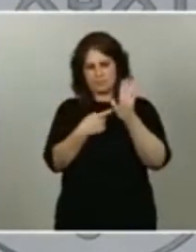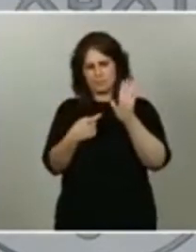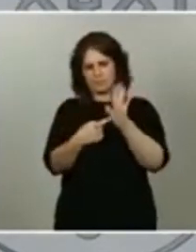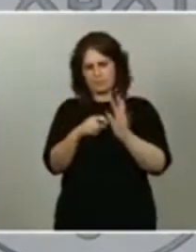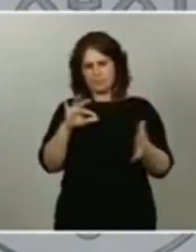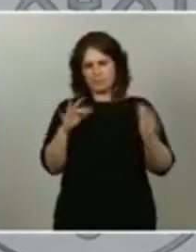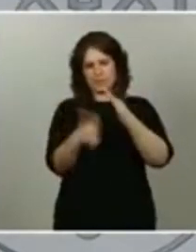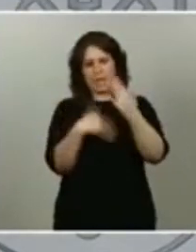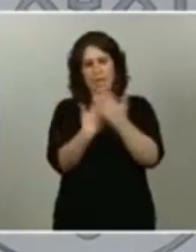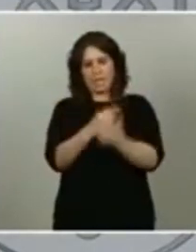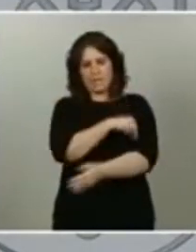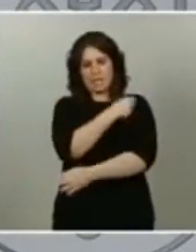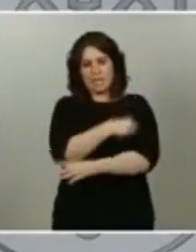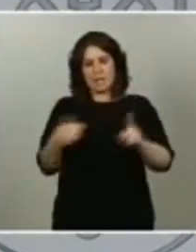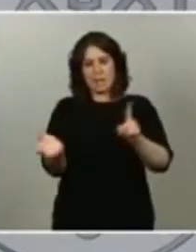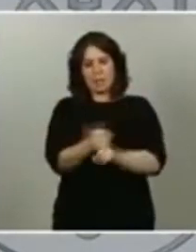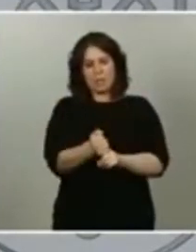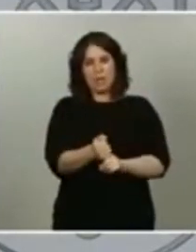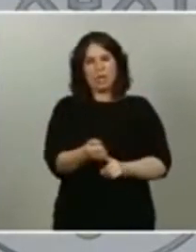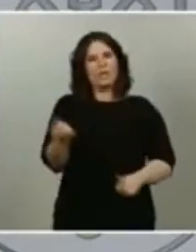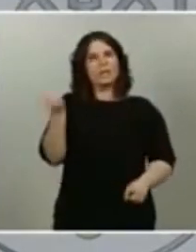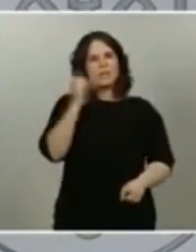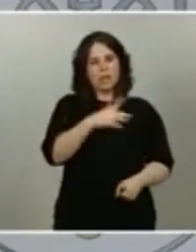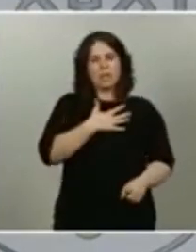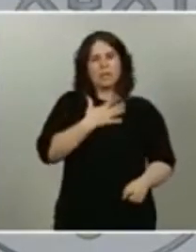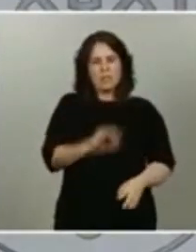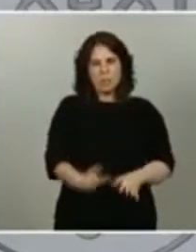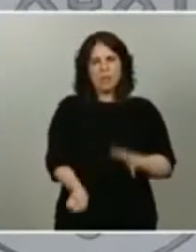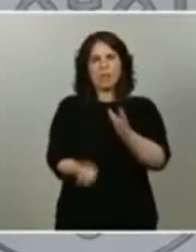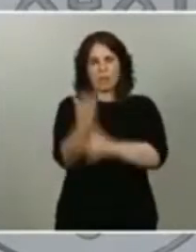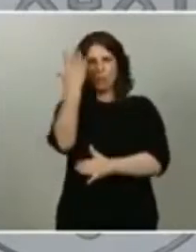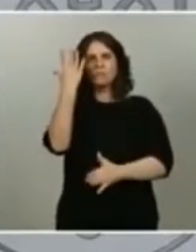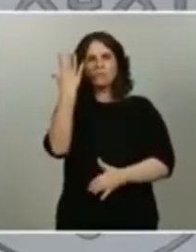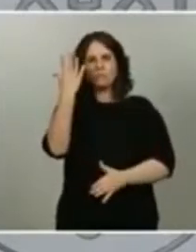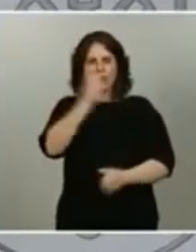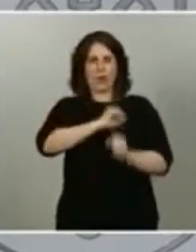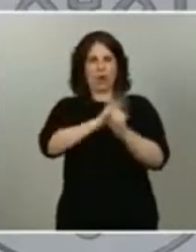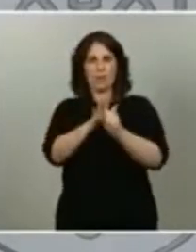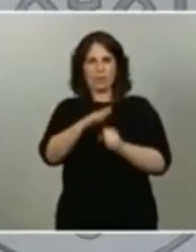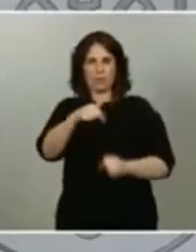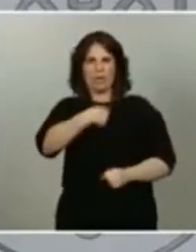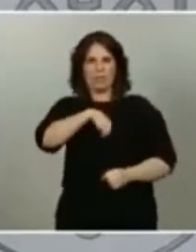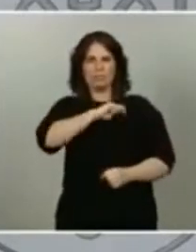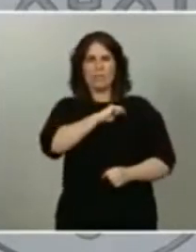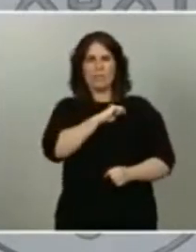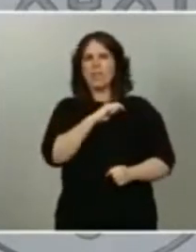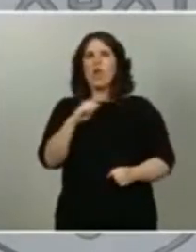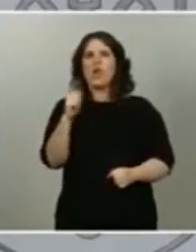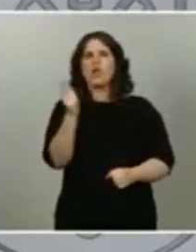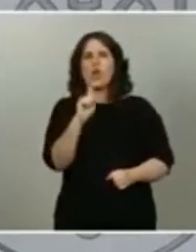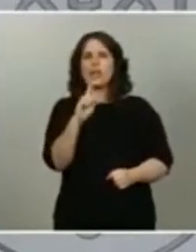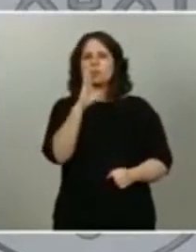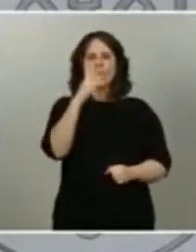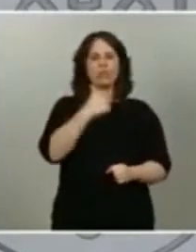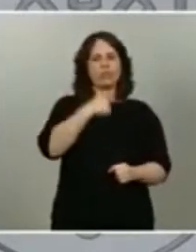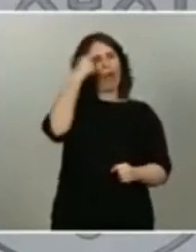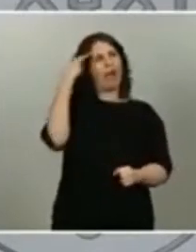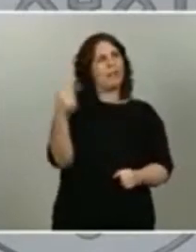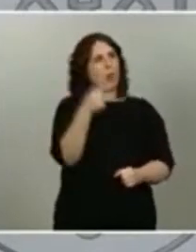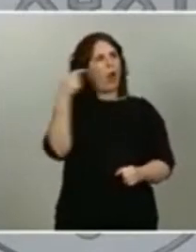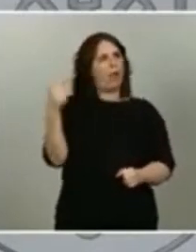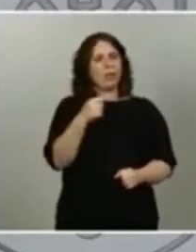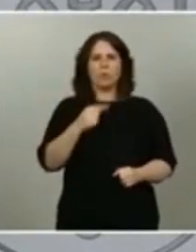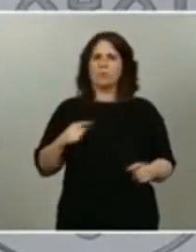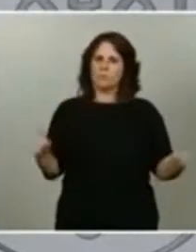producir brotes en nuestro país. Y no es porque seamos personas agoreras, sino porque la gran parte de los